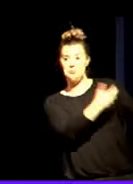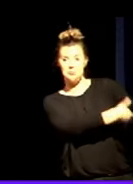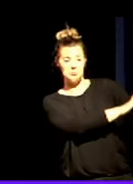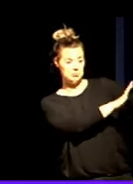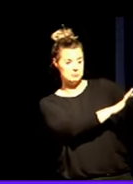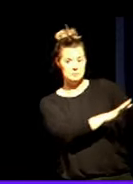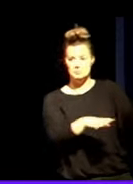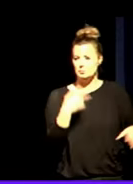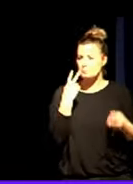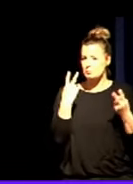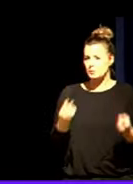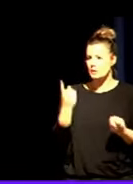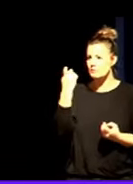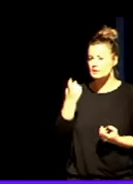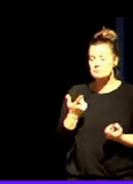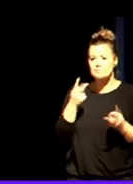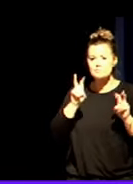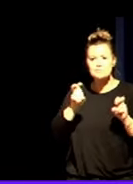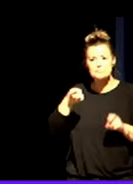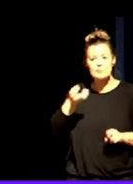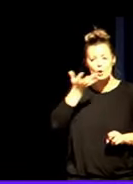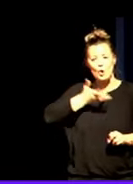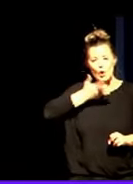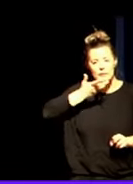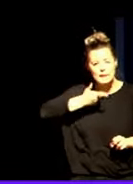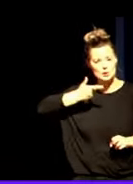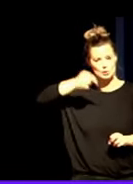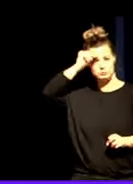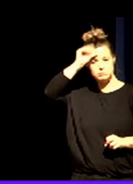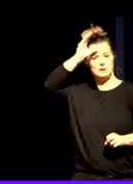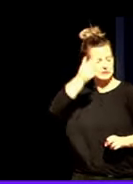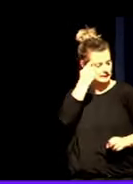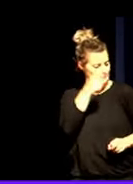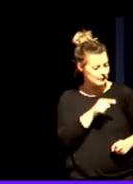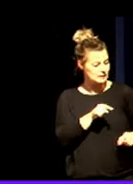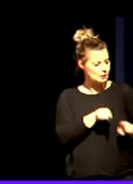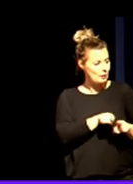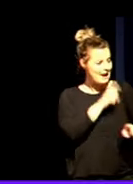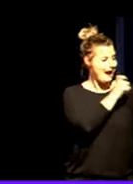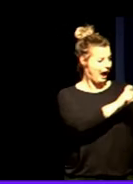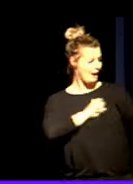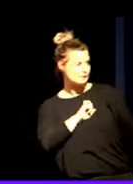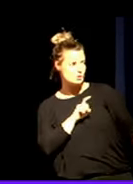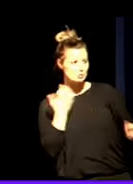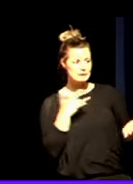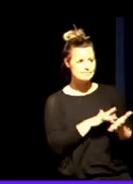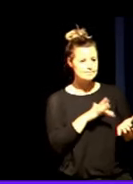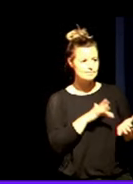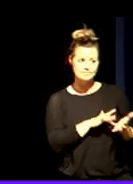conocimientos, como decía, tenemos que conocer los factores de riesgo, los factores de protección, las señales de alarma, cada vez que nos comuniquen